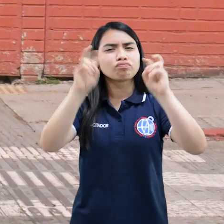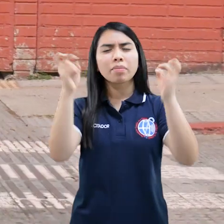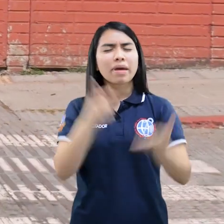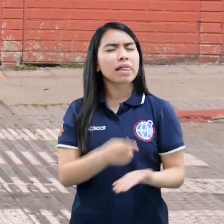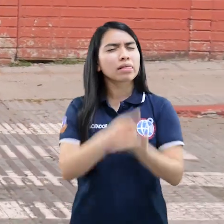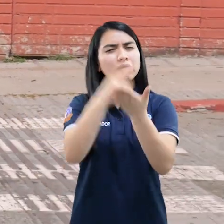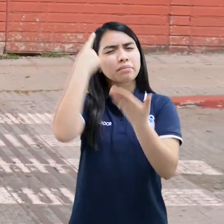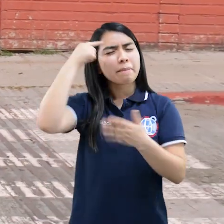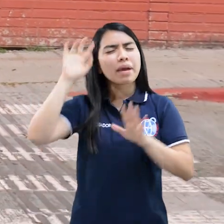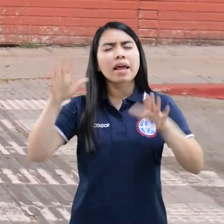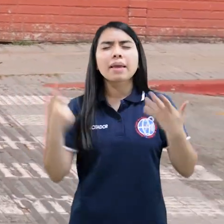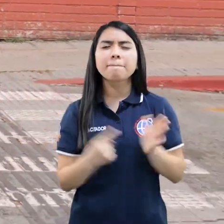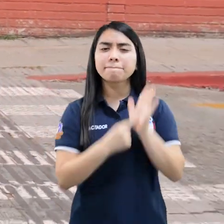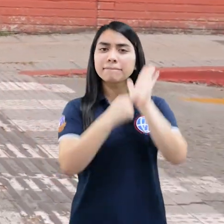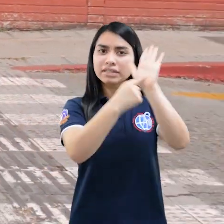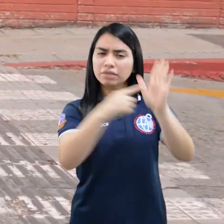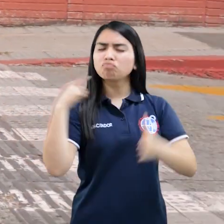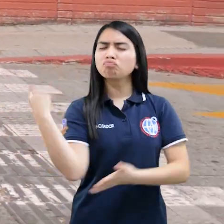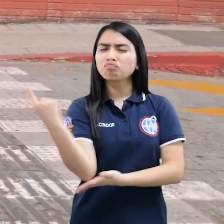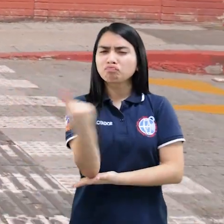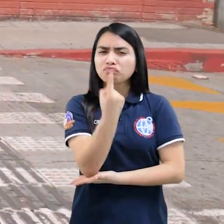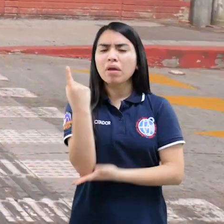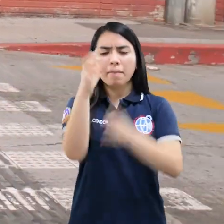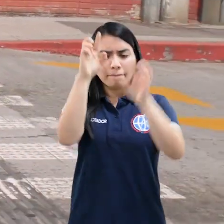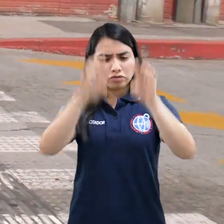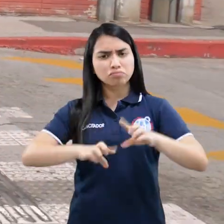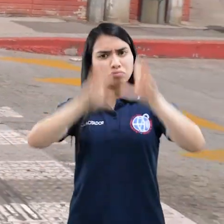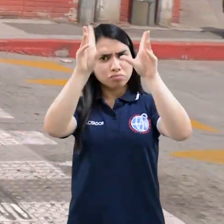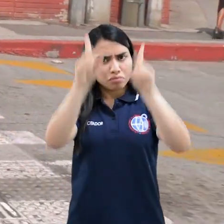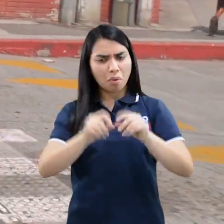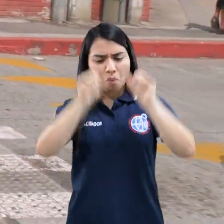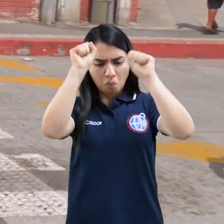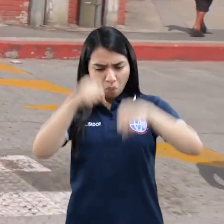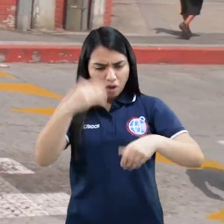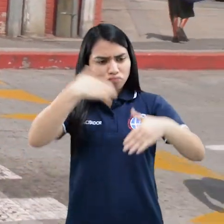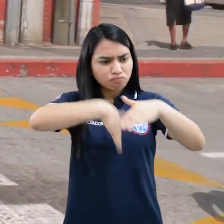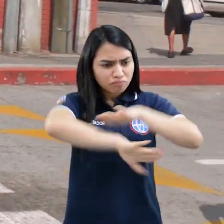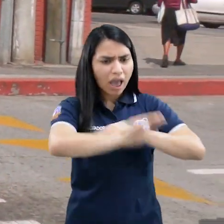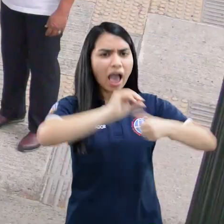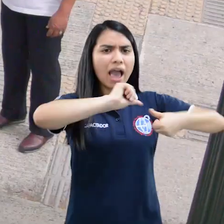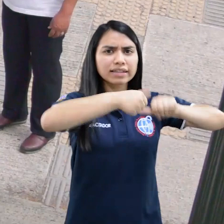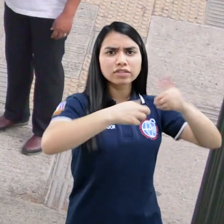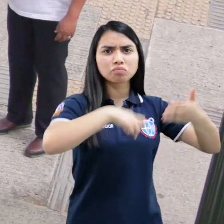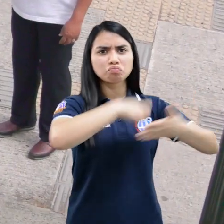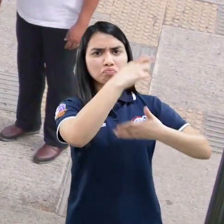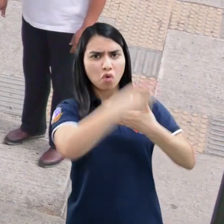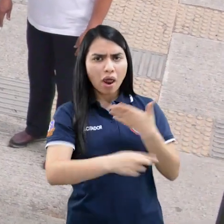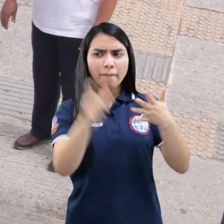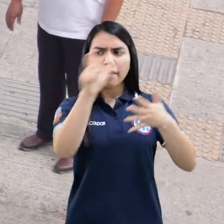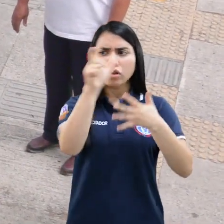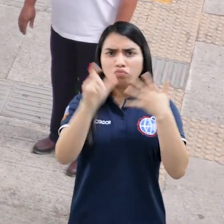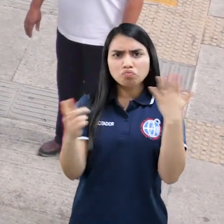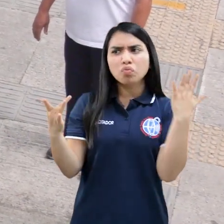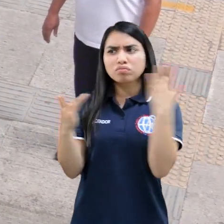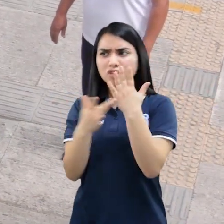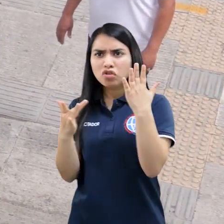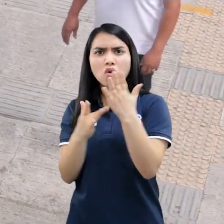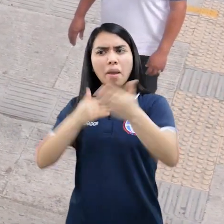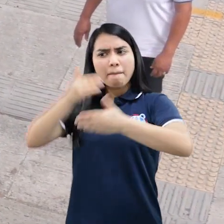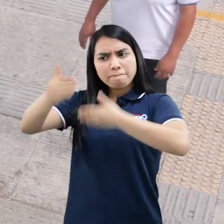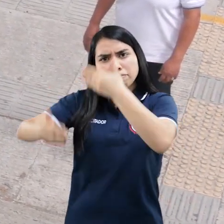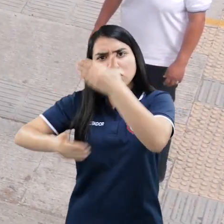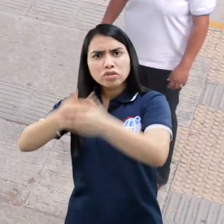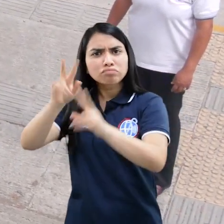Con ello se busca resaltar la importancia que las personas con discapacidad tengan acceso a programas, herramientas,